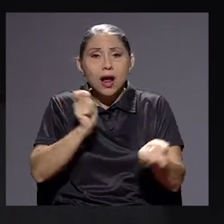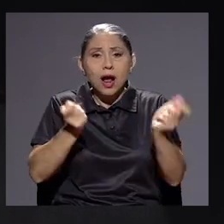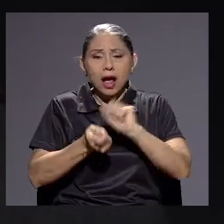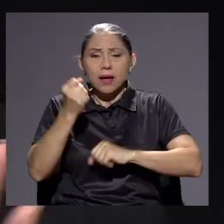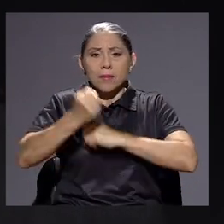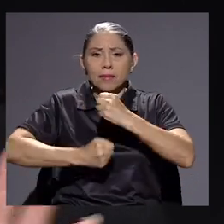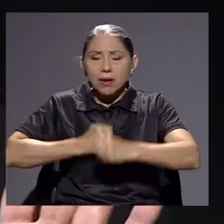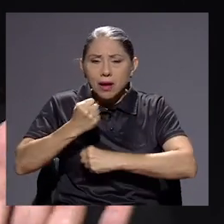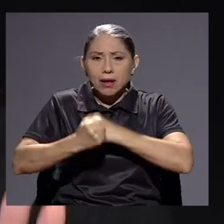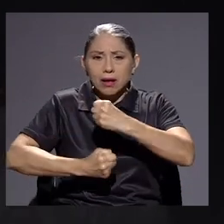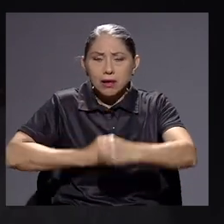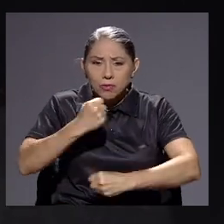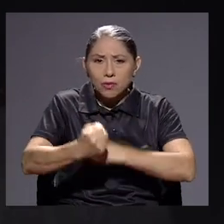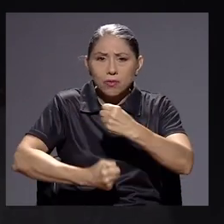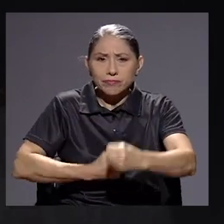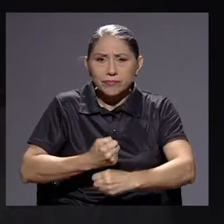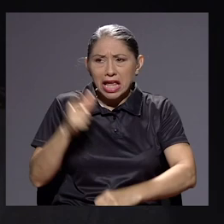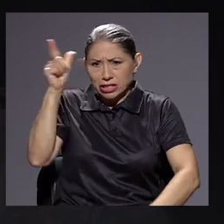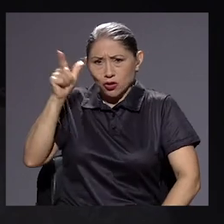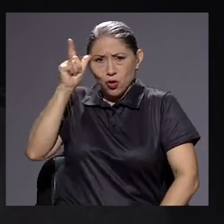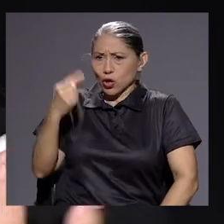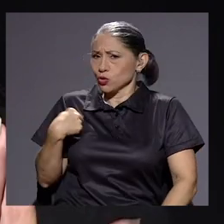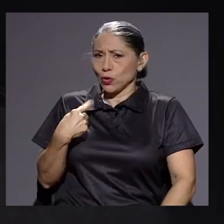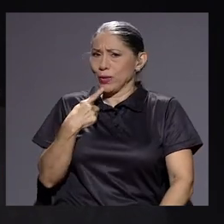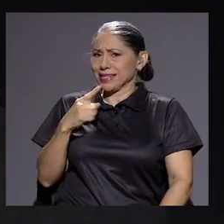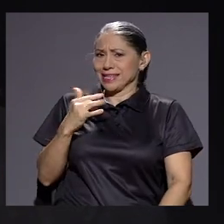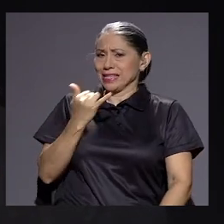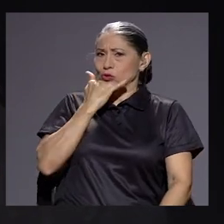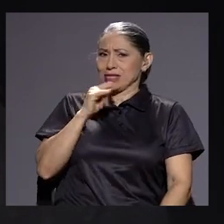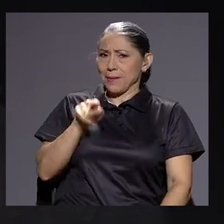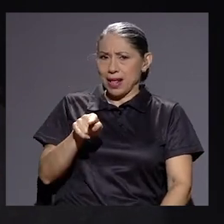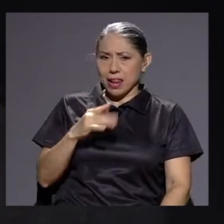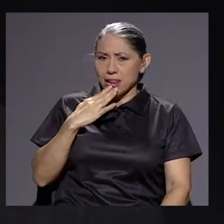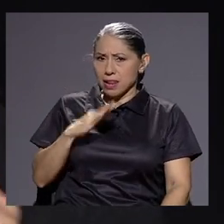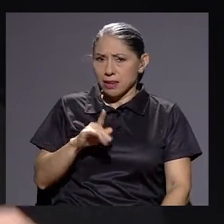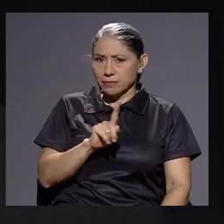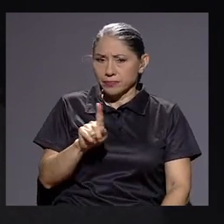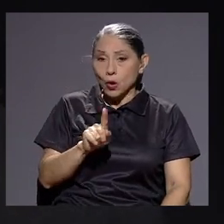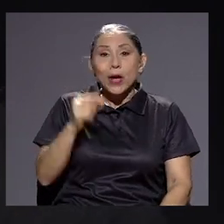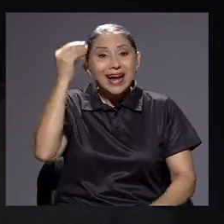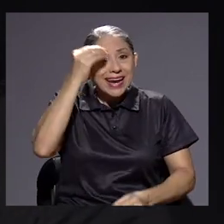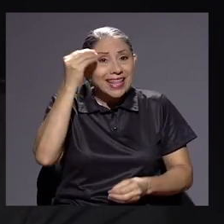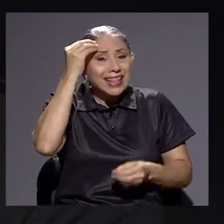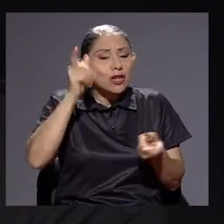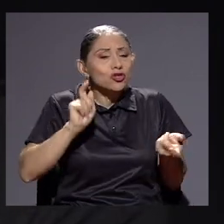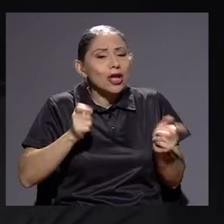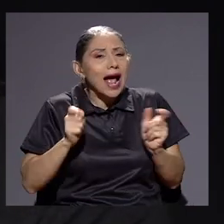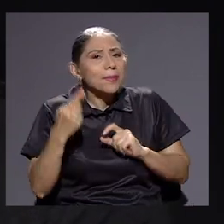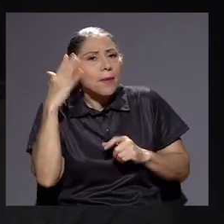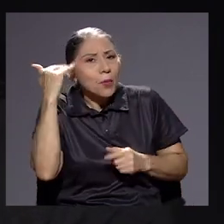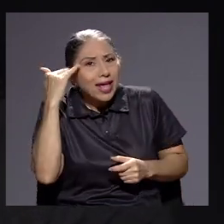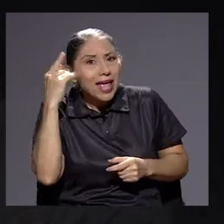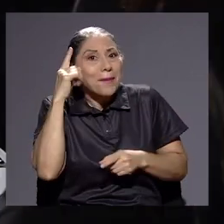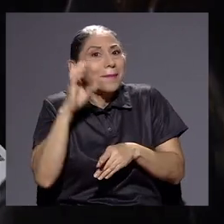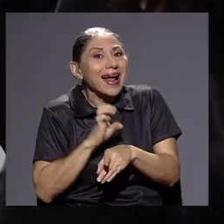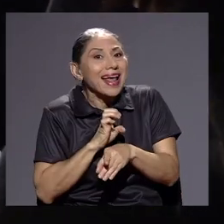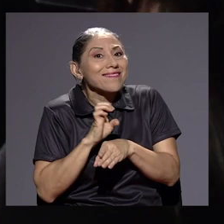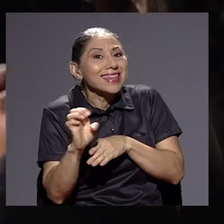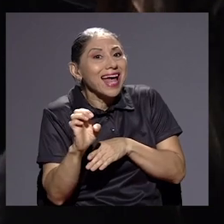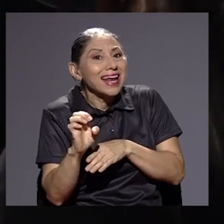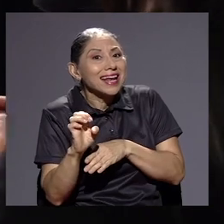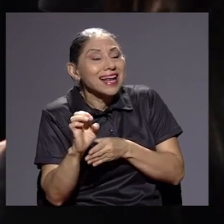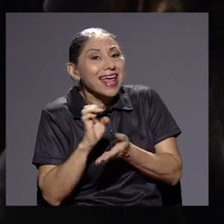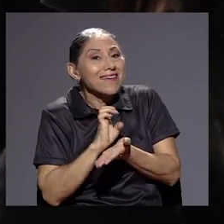y es lógico, o sea, yo no le voy a decir que eso está mal porque de hecho los criterios cambian justamente para evitar lo que estábamos hablando antes. La ilusión.